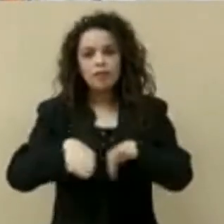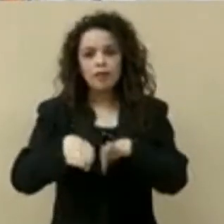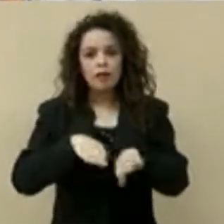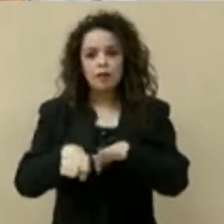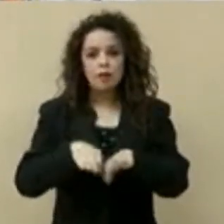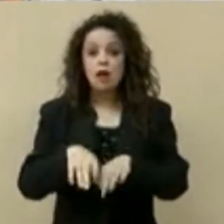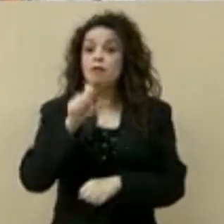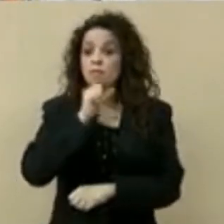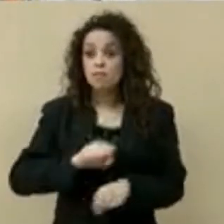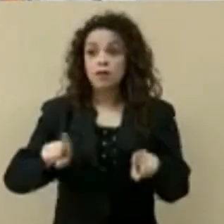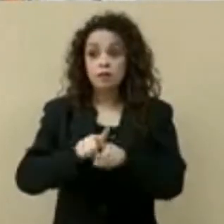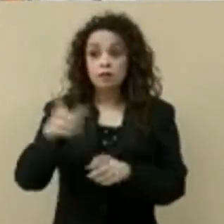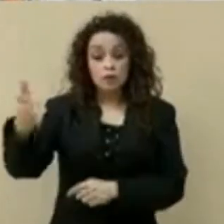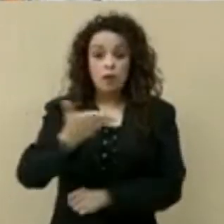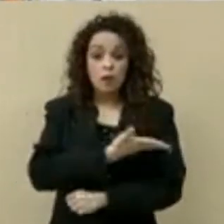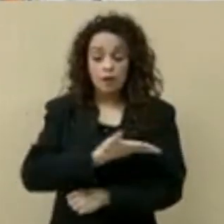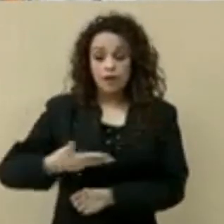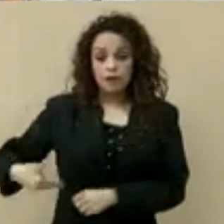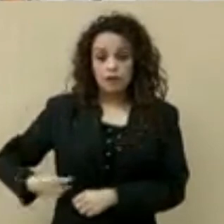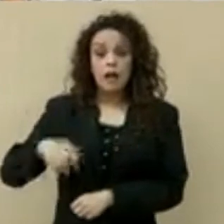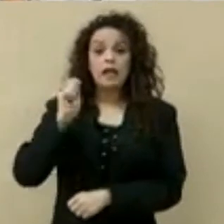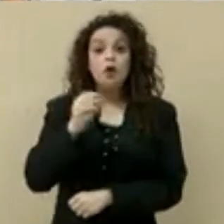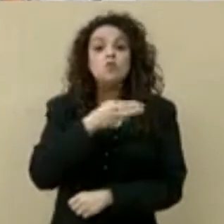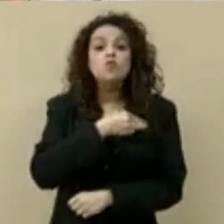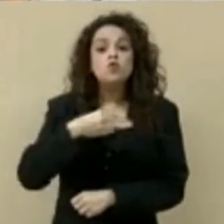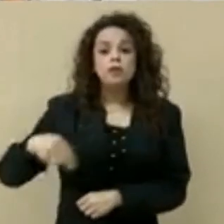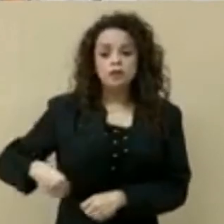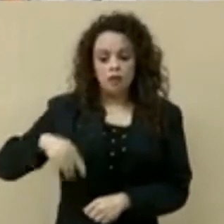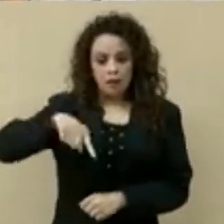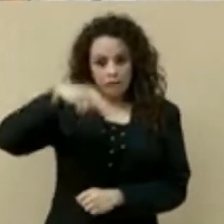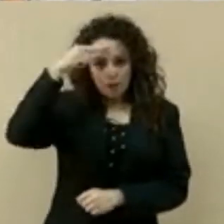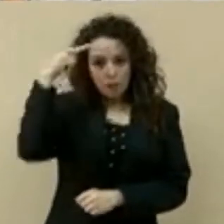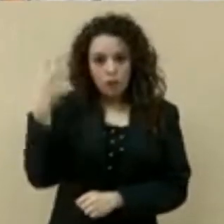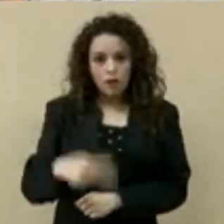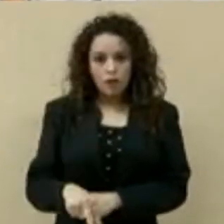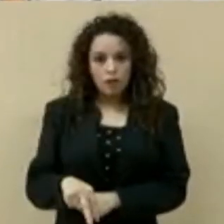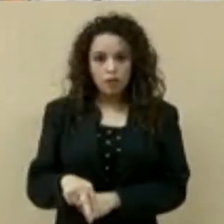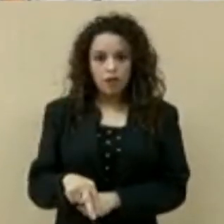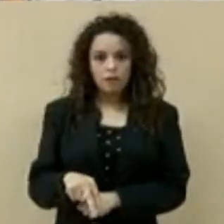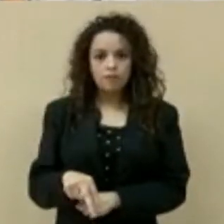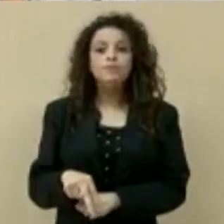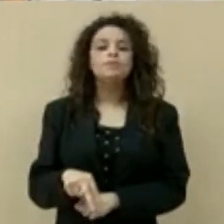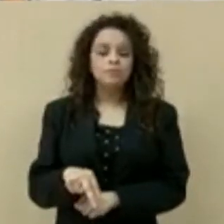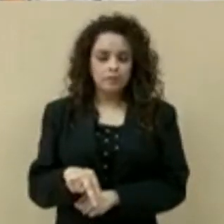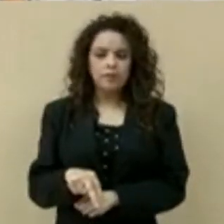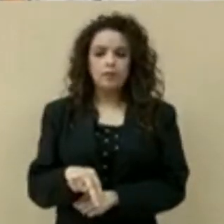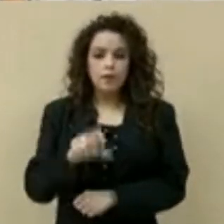presidenta municipal de Puebla que también nos está apoyando. los trabajos de Chime. No puedo